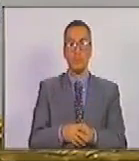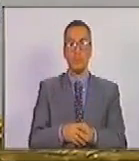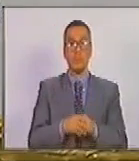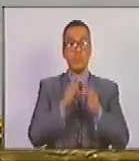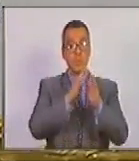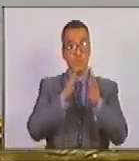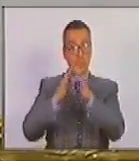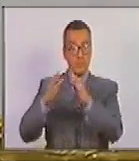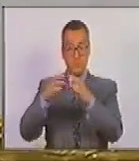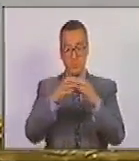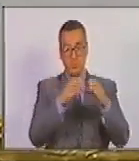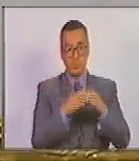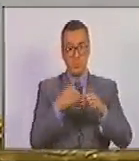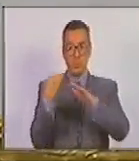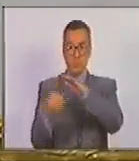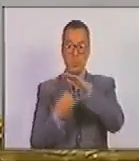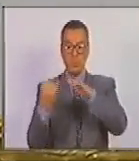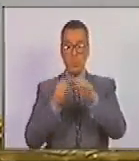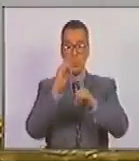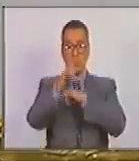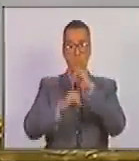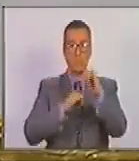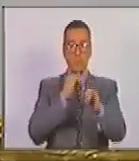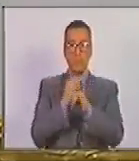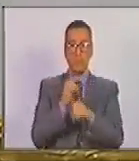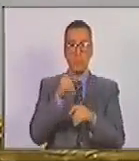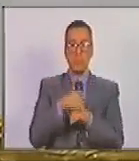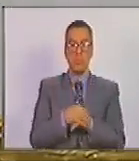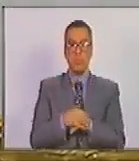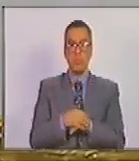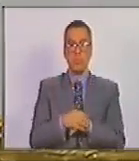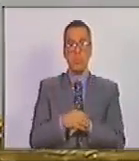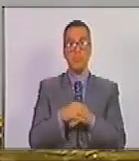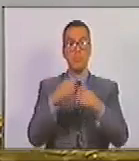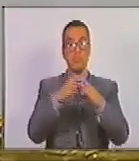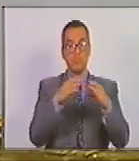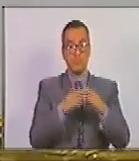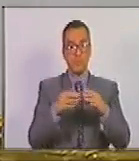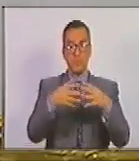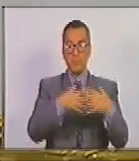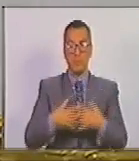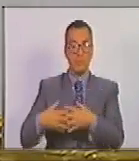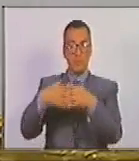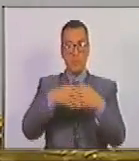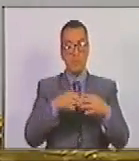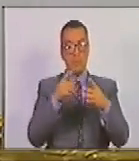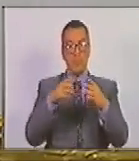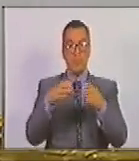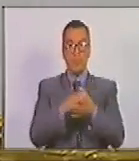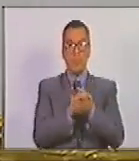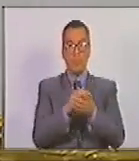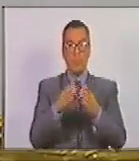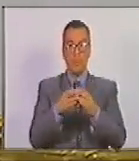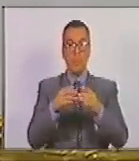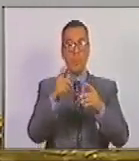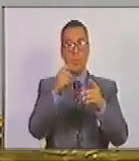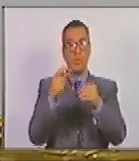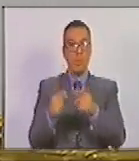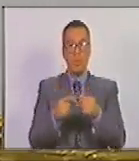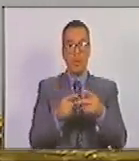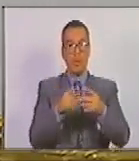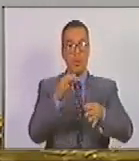organizaciones e instituciones internacionales Departamento de Estado de los Estados Unidos Departamento del Tesoro